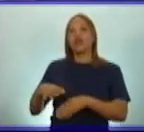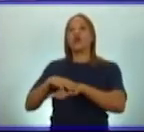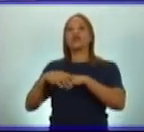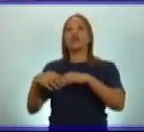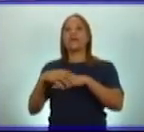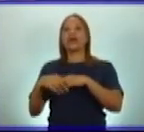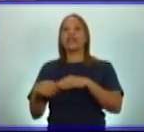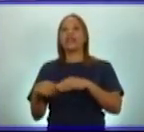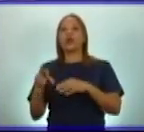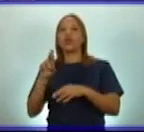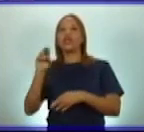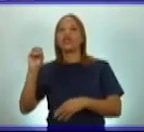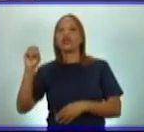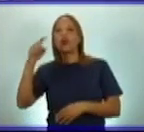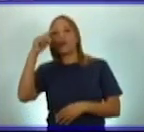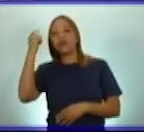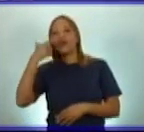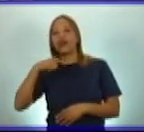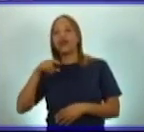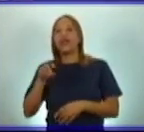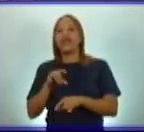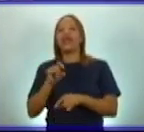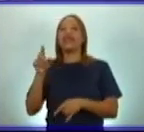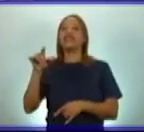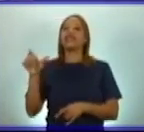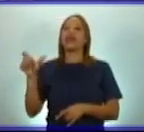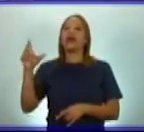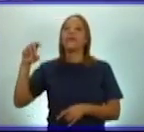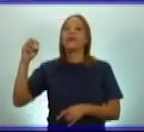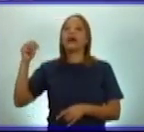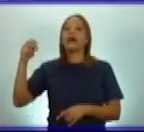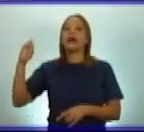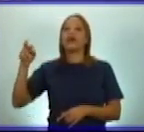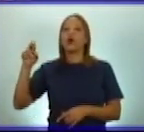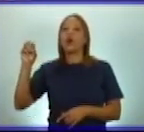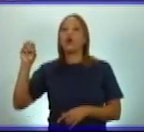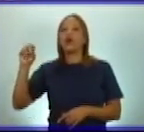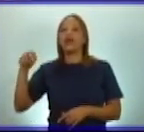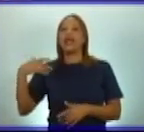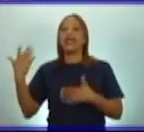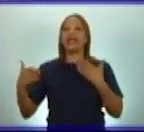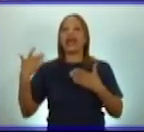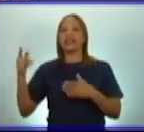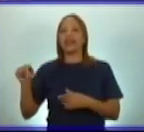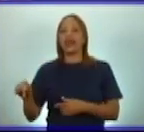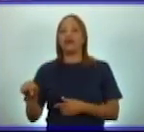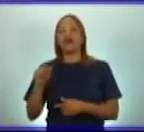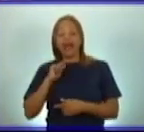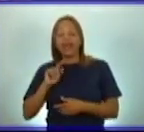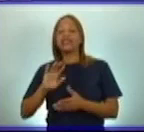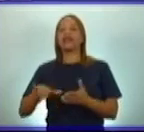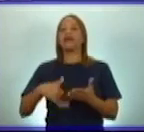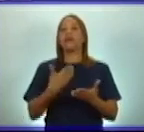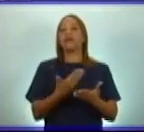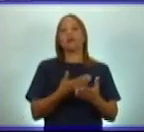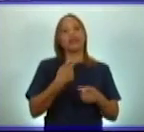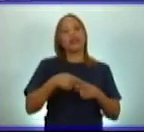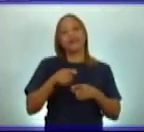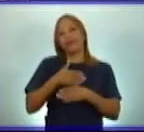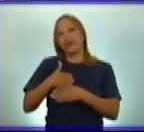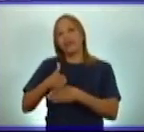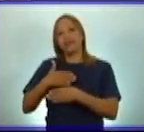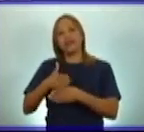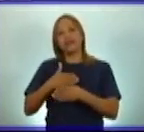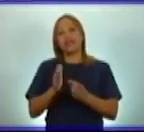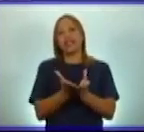el camarón encantado. Pero también te vamos a proponer otros